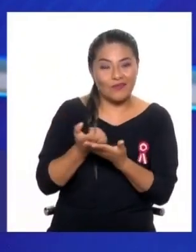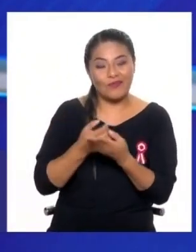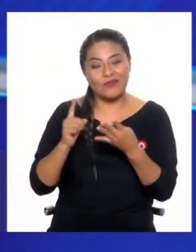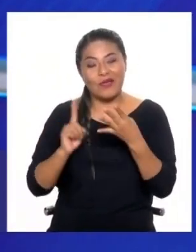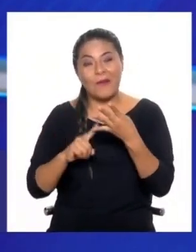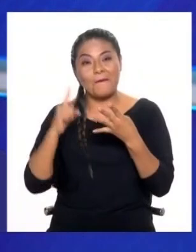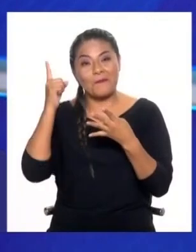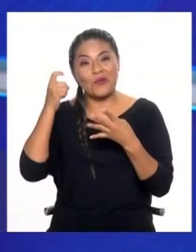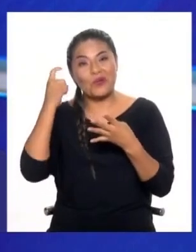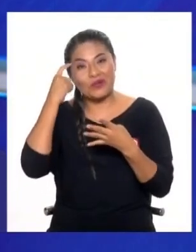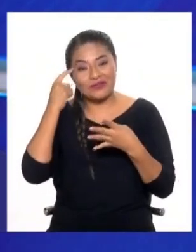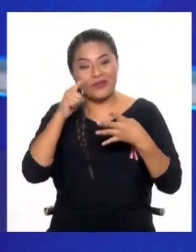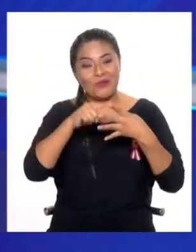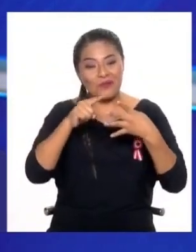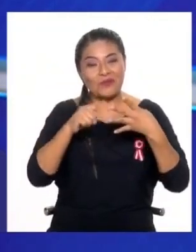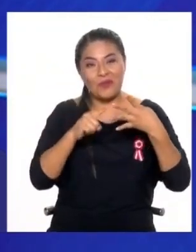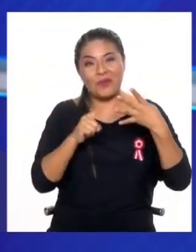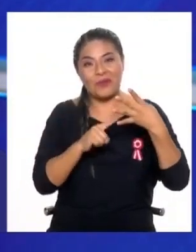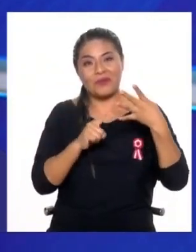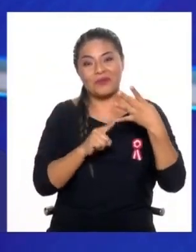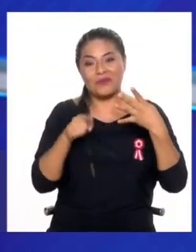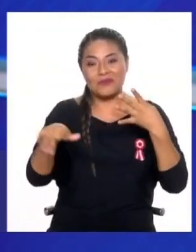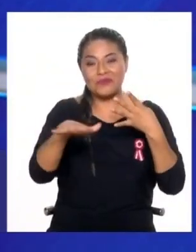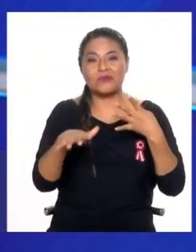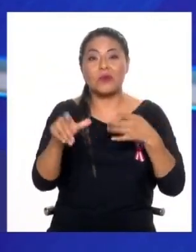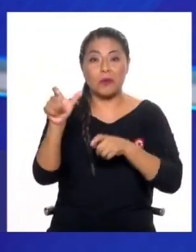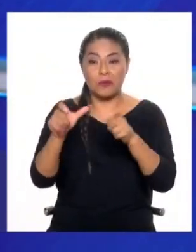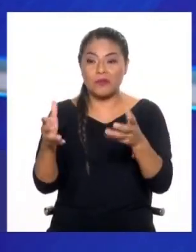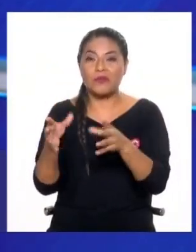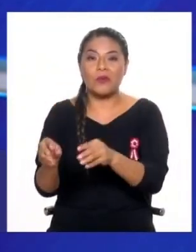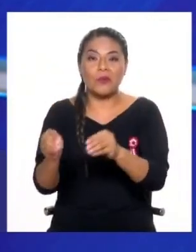Técnico, porque primero hay que buscar un lugar a donde llevar esa población.